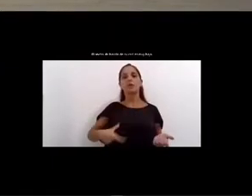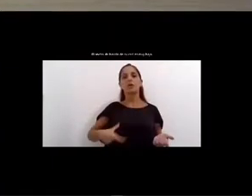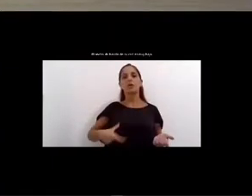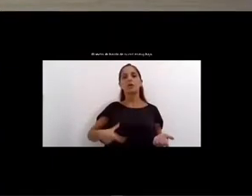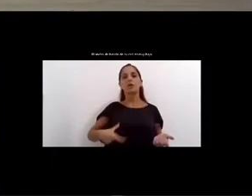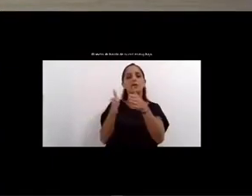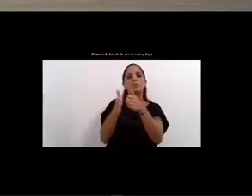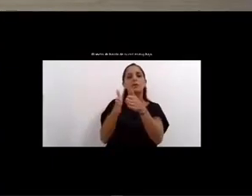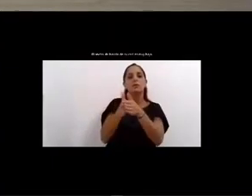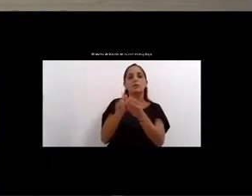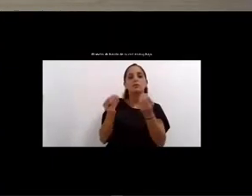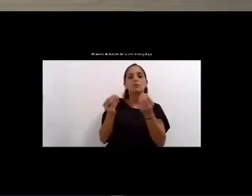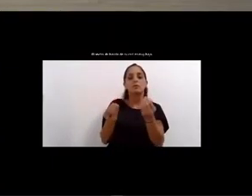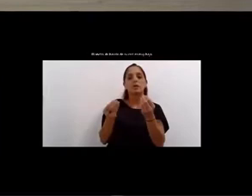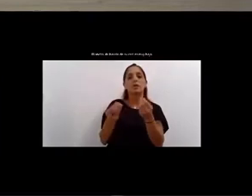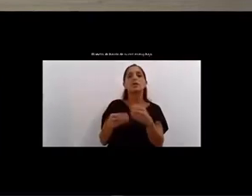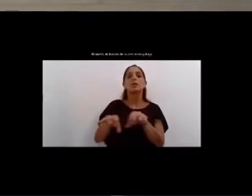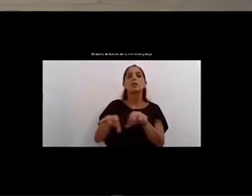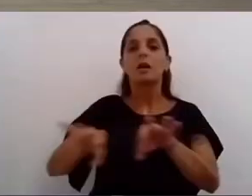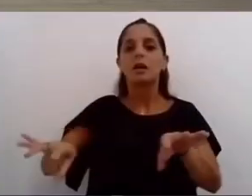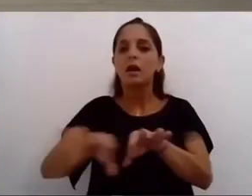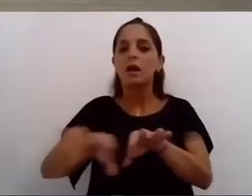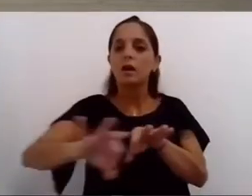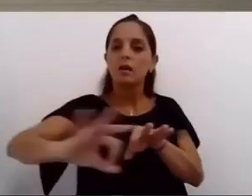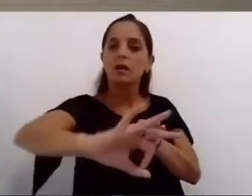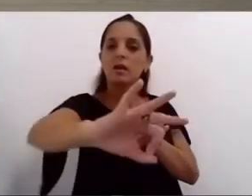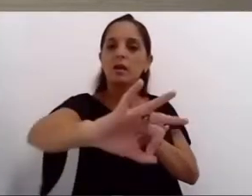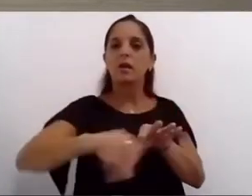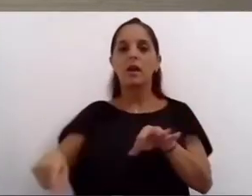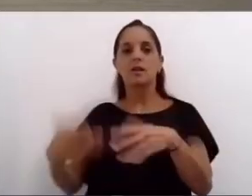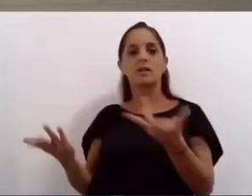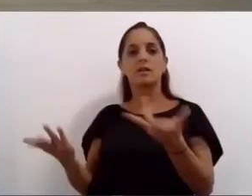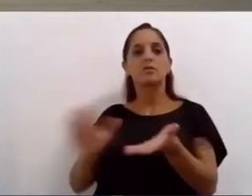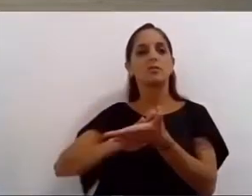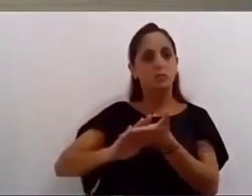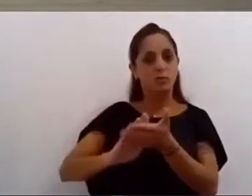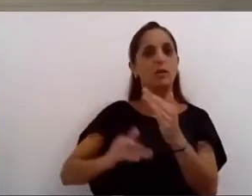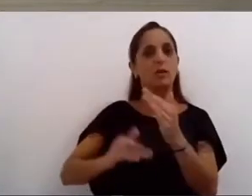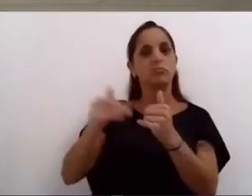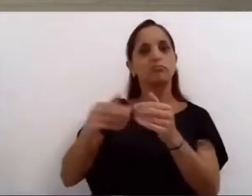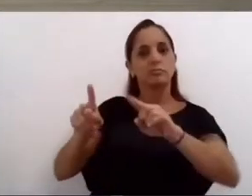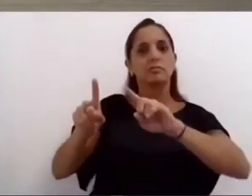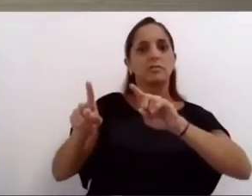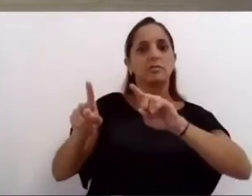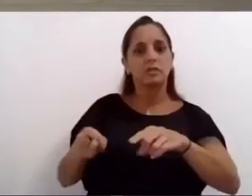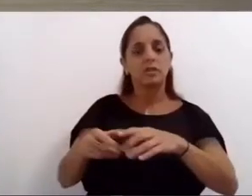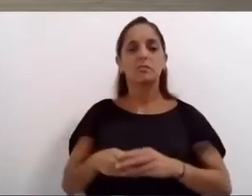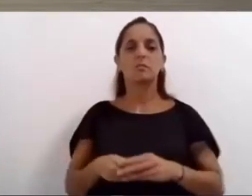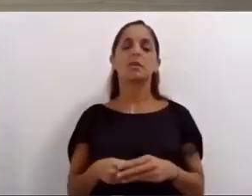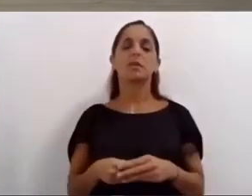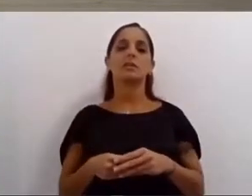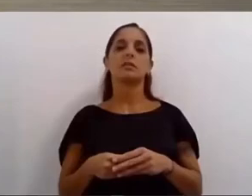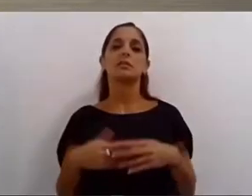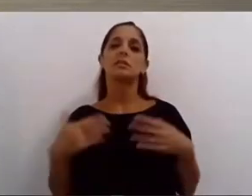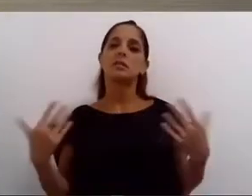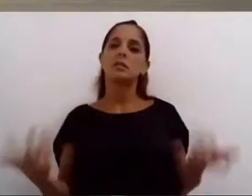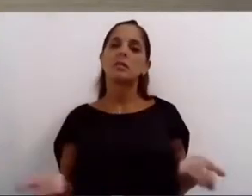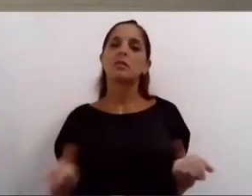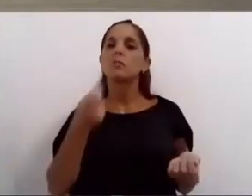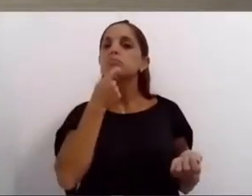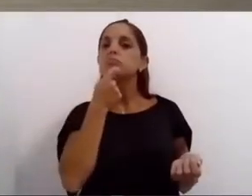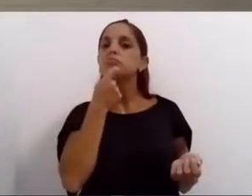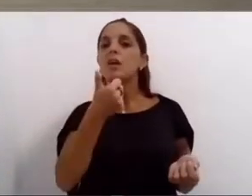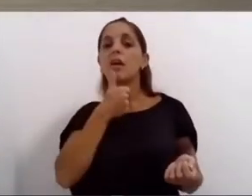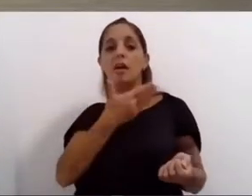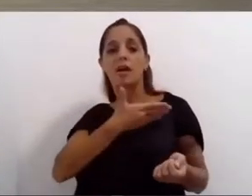reactivamos obras cloacales en barrios que aún no contaban con ese sistema estamos terminando junto a Aguas Santa Fecinas las cloacas en